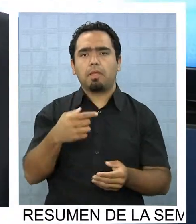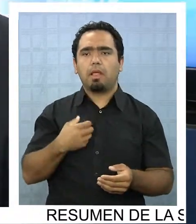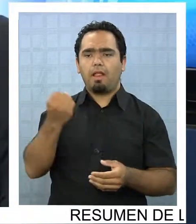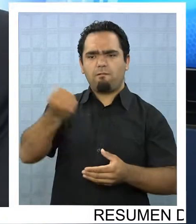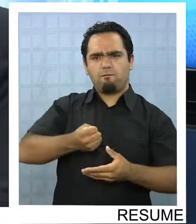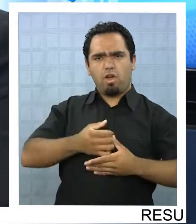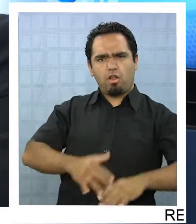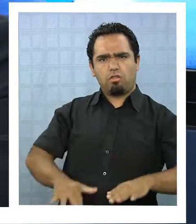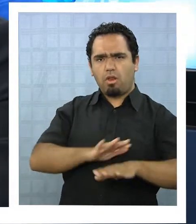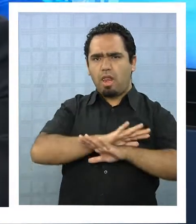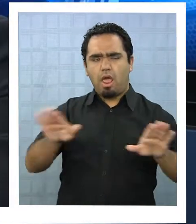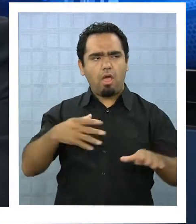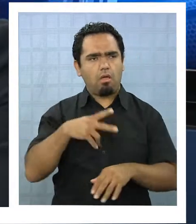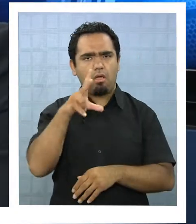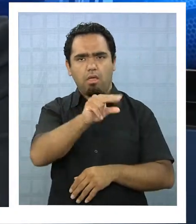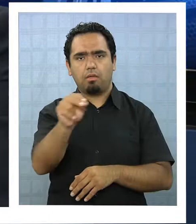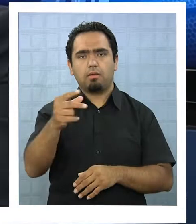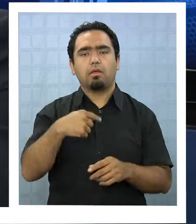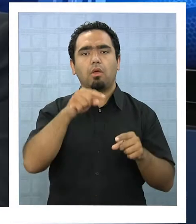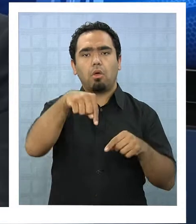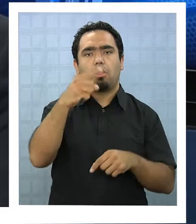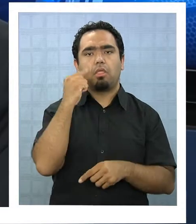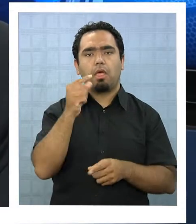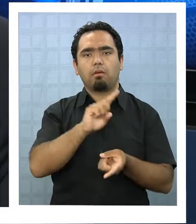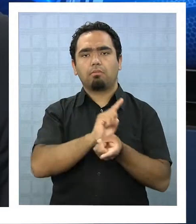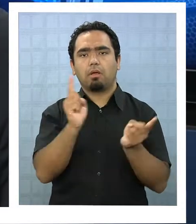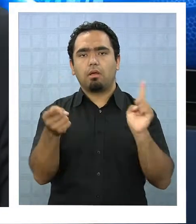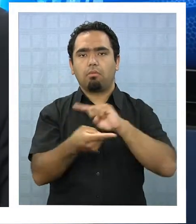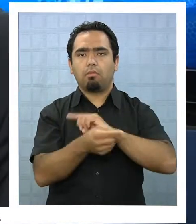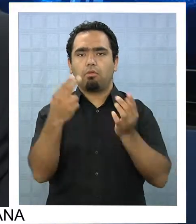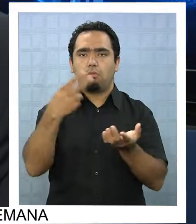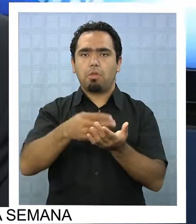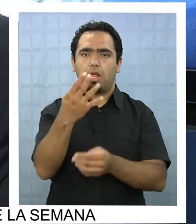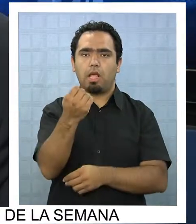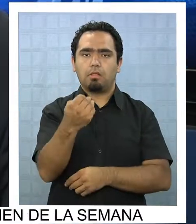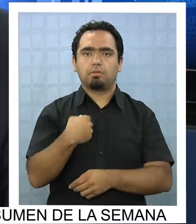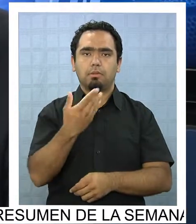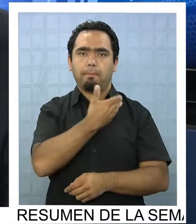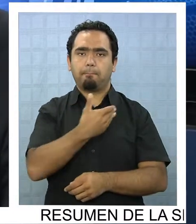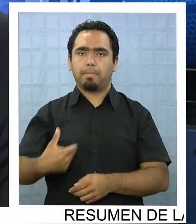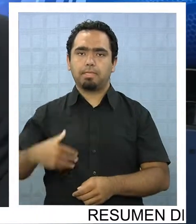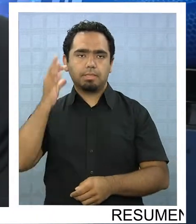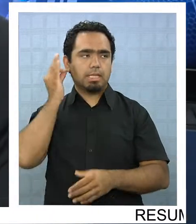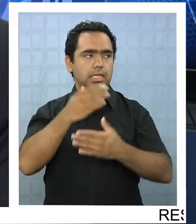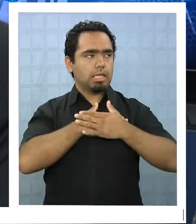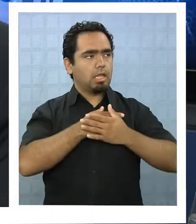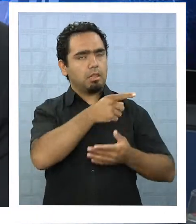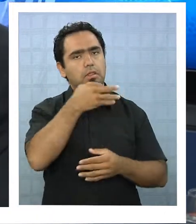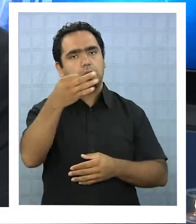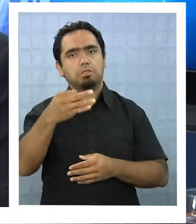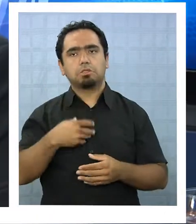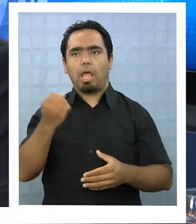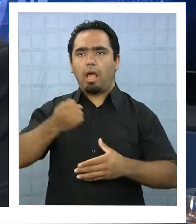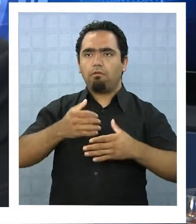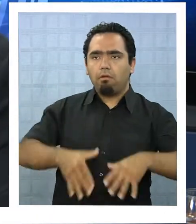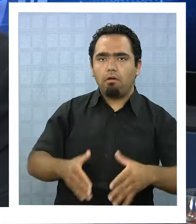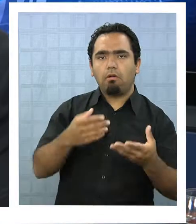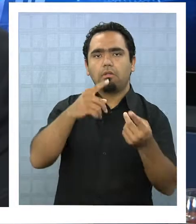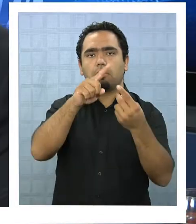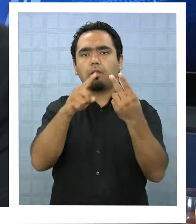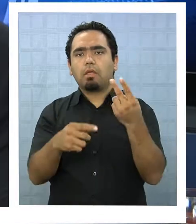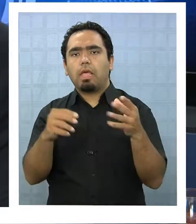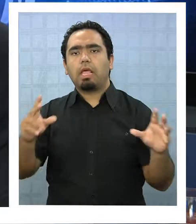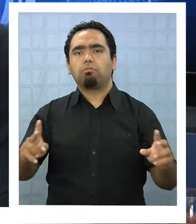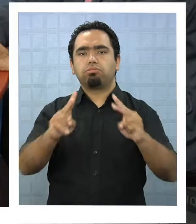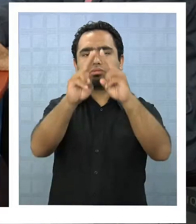aborto el 2014 la presidenta de Chile dice que hay que hablar de aborto, que Hidro Aysén un mal proyecto que